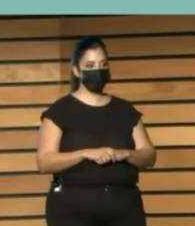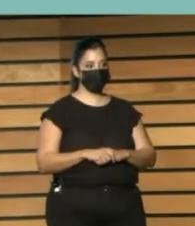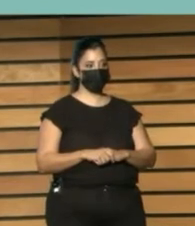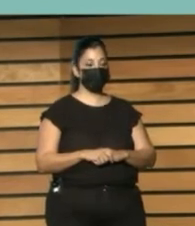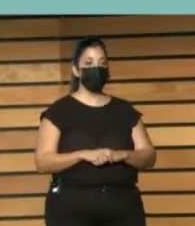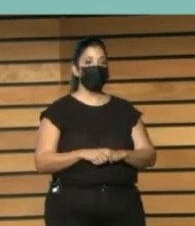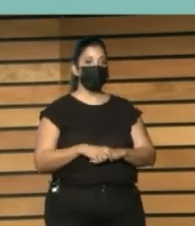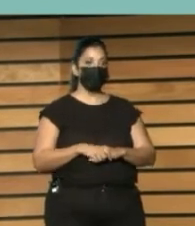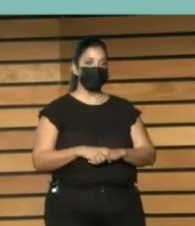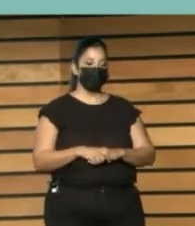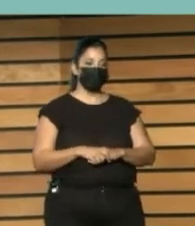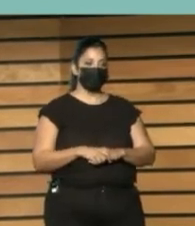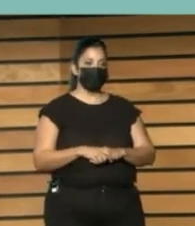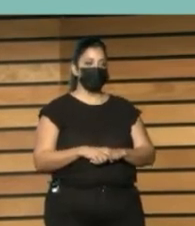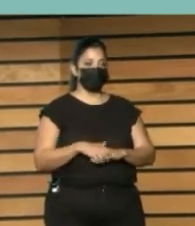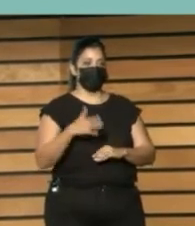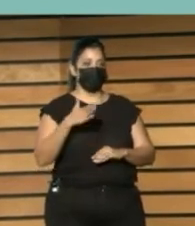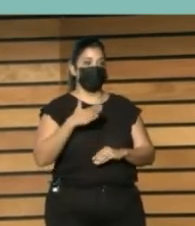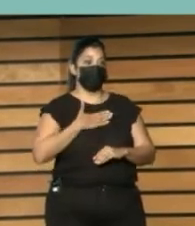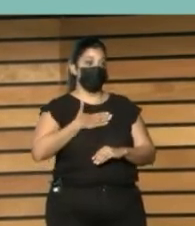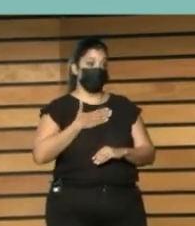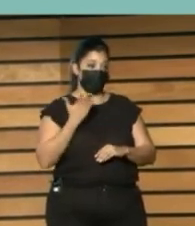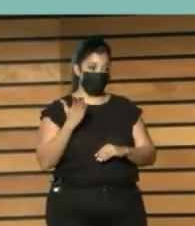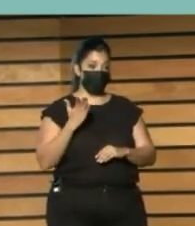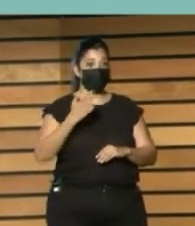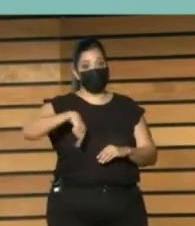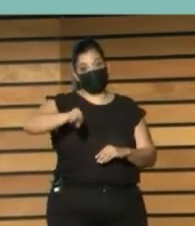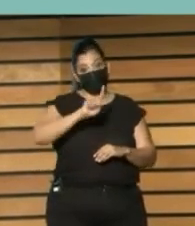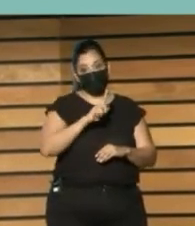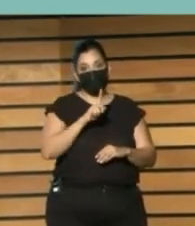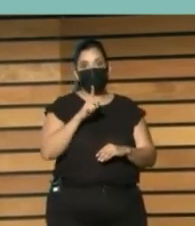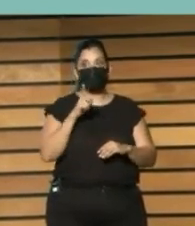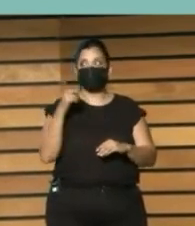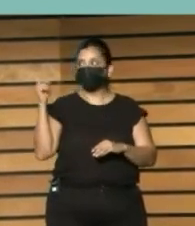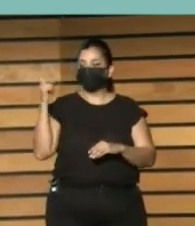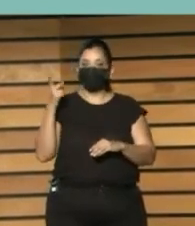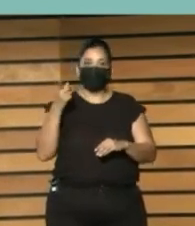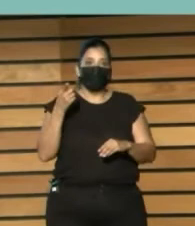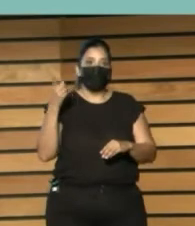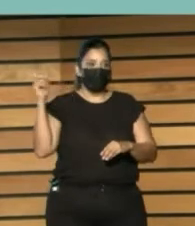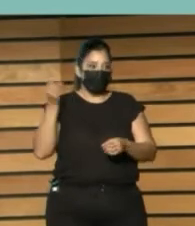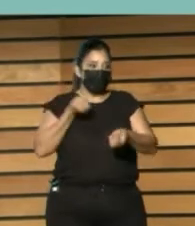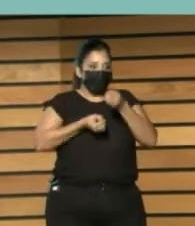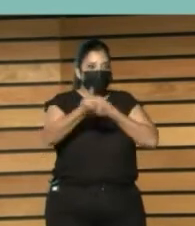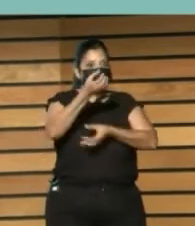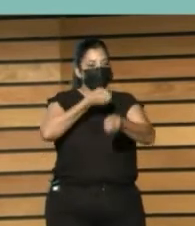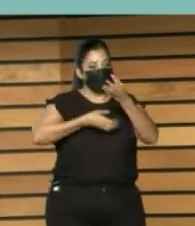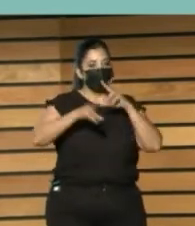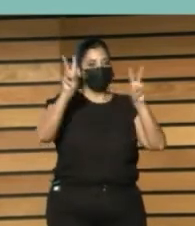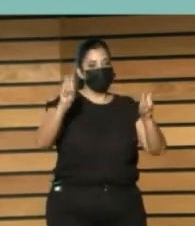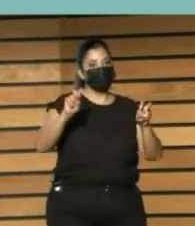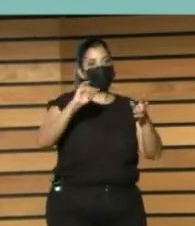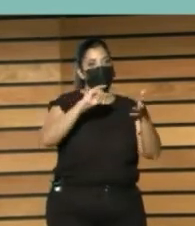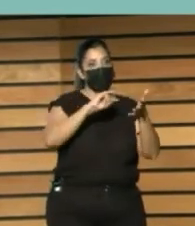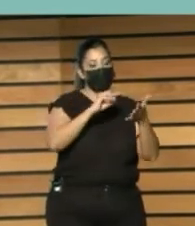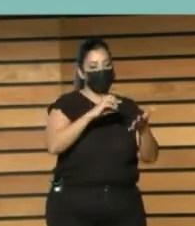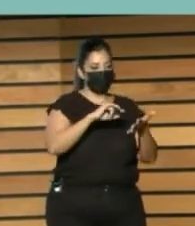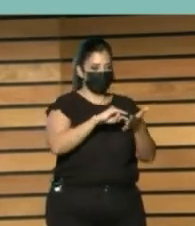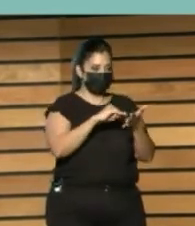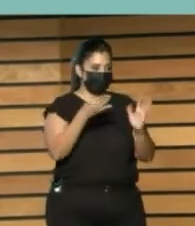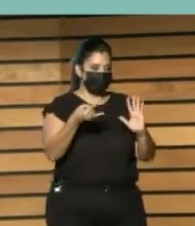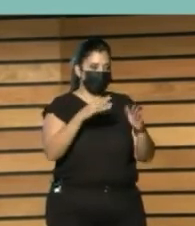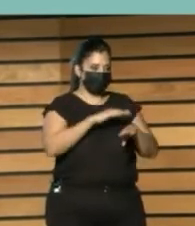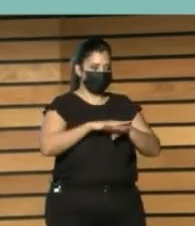Quizá No tenemos Las mismas posibilidades De hacer Este tipo De intercambio En plataformas Digitales Y nuestra tarea Es